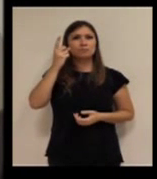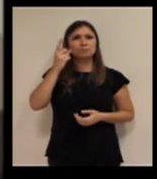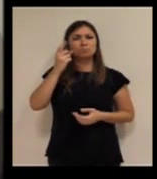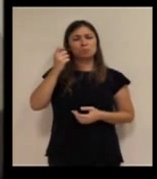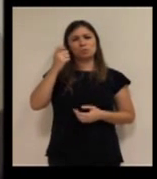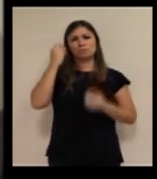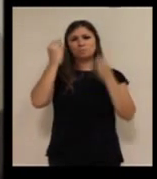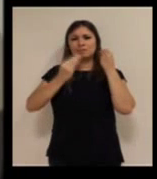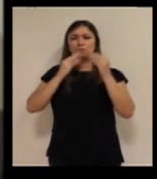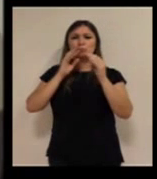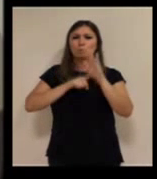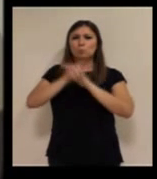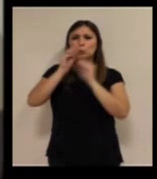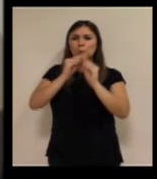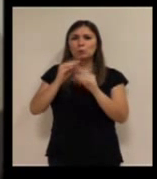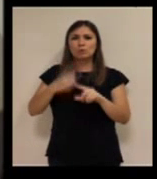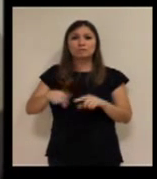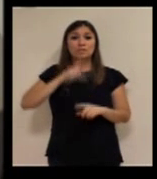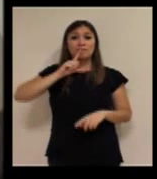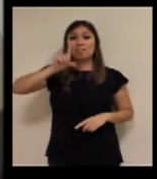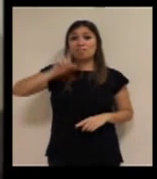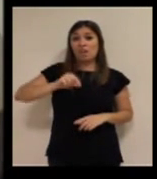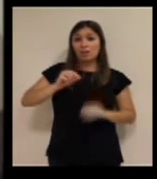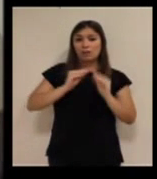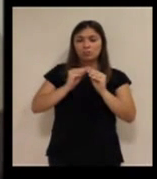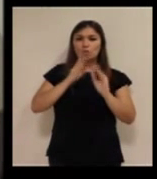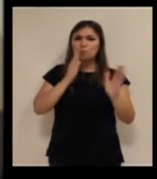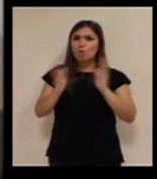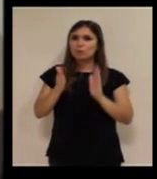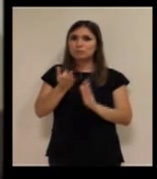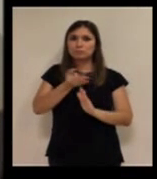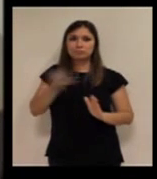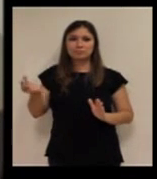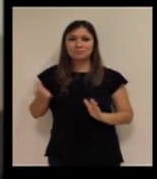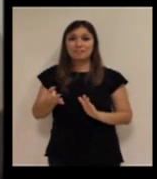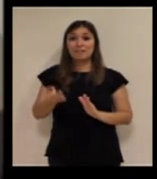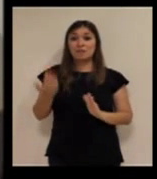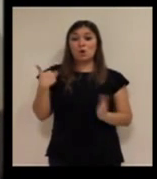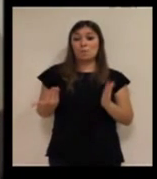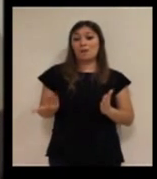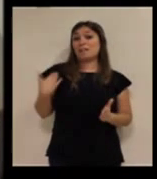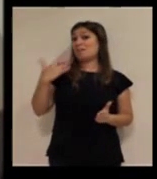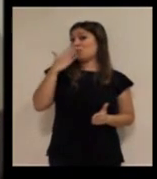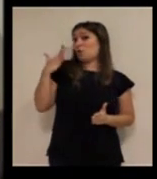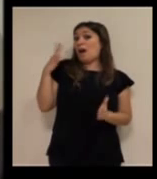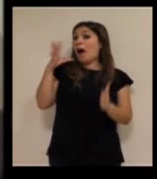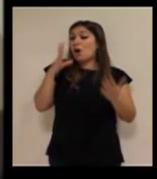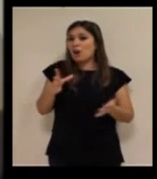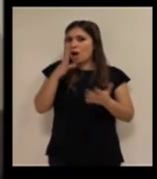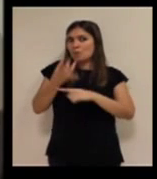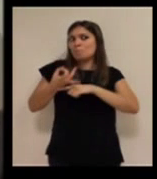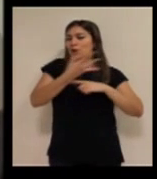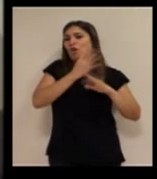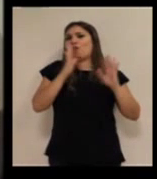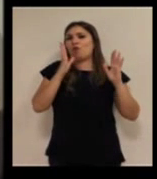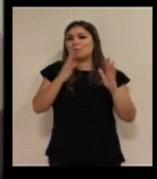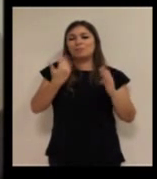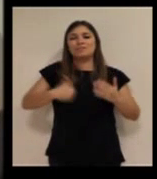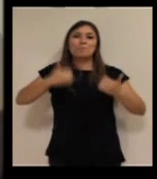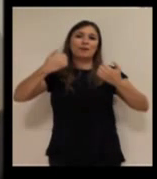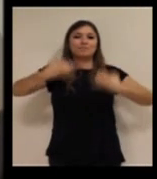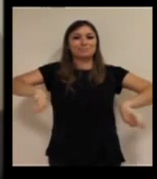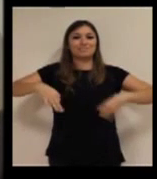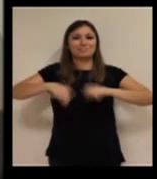avances y en abaratar el coste, estamos en un momento mucho mejor que hace a lo mejor 5 años o 10 años, porque ya está mucho más